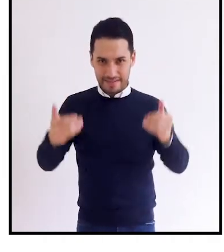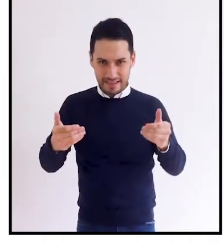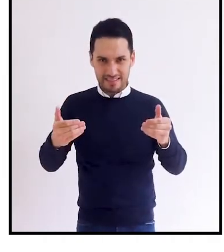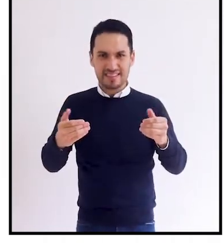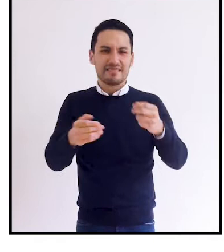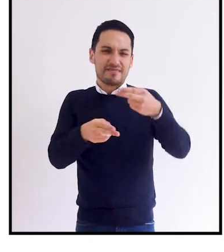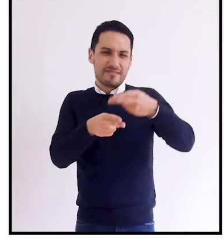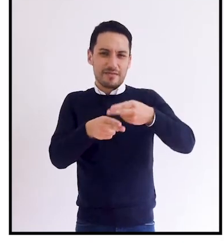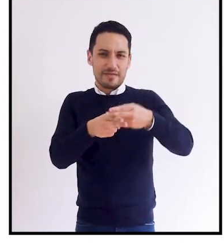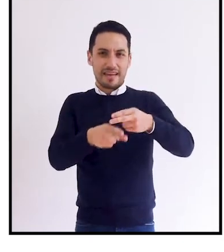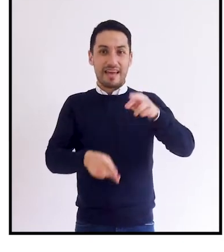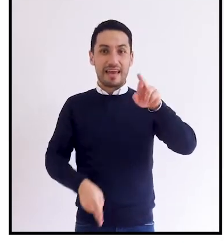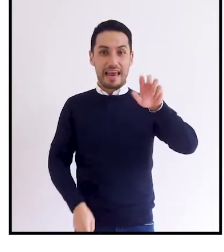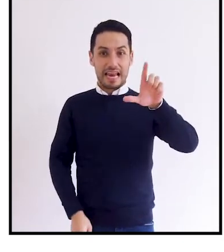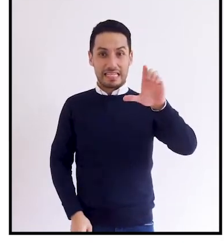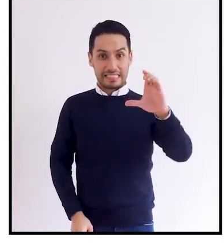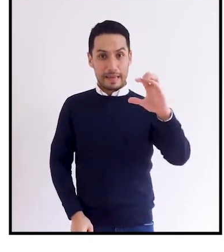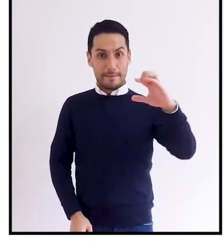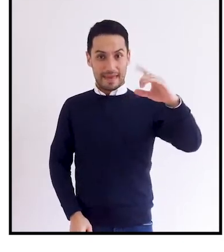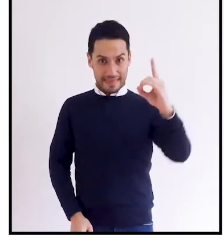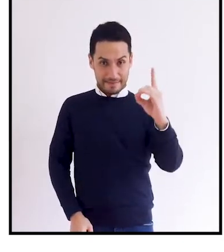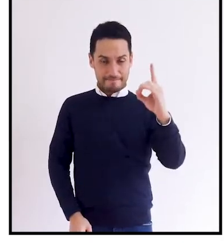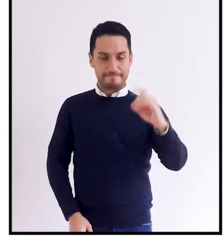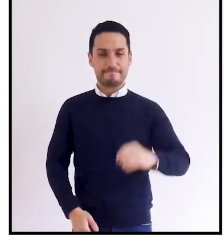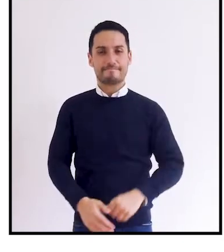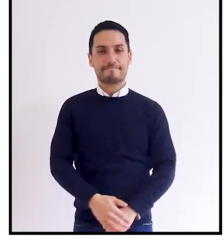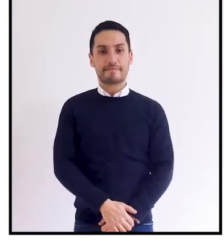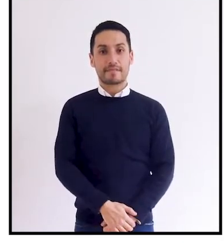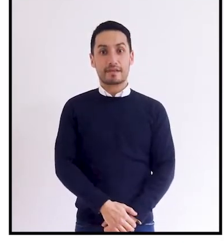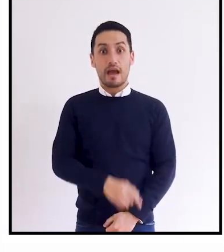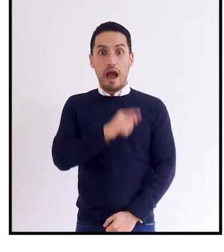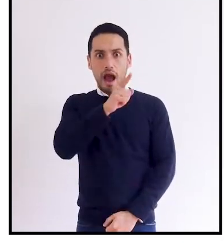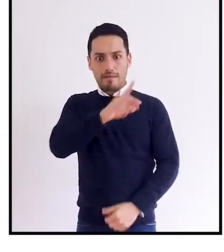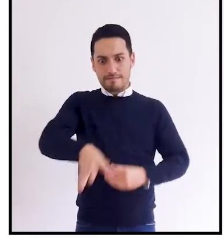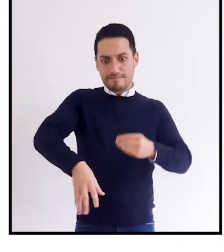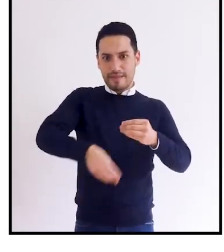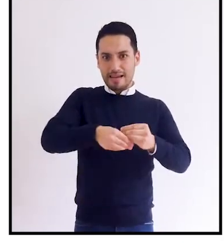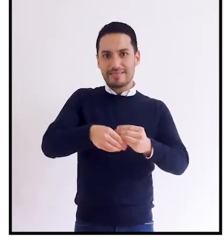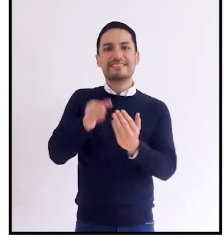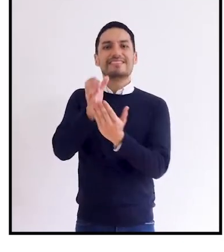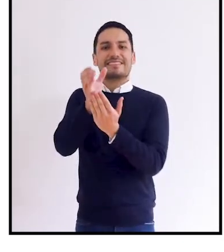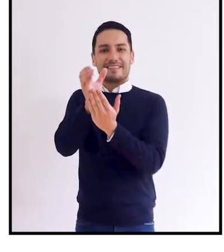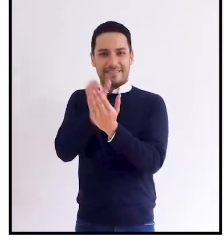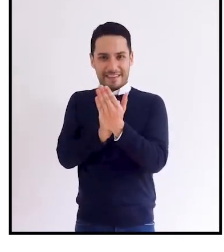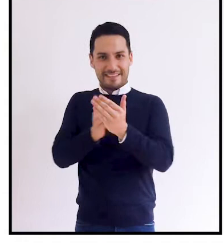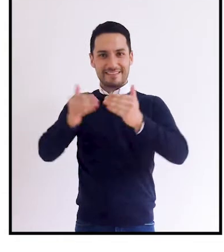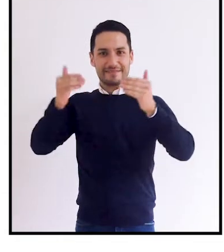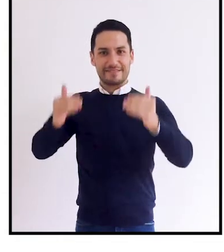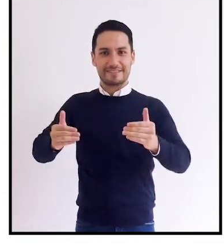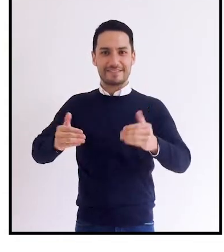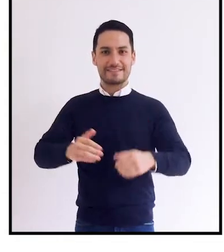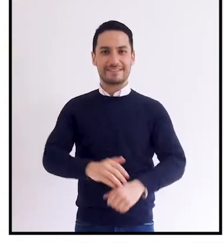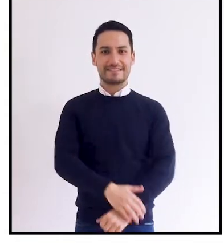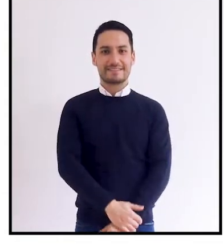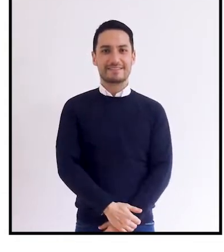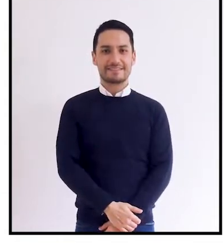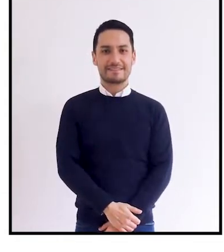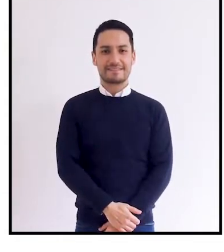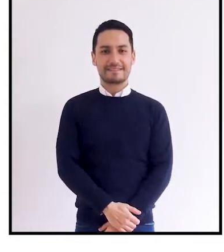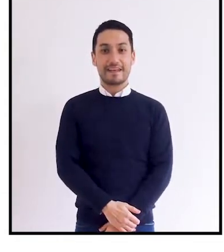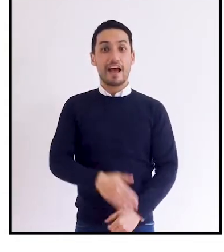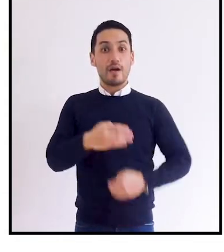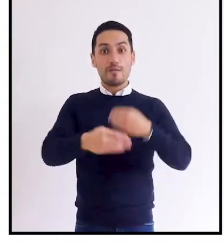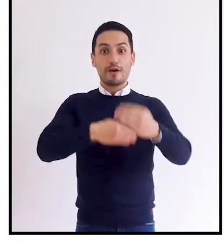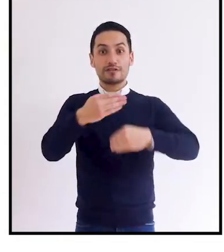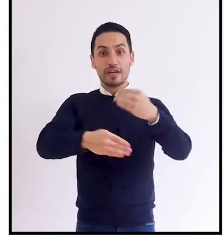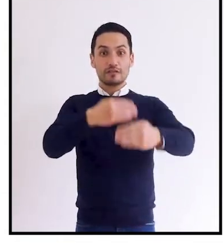con Discapacidad, RLCPD, que ahora se complementará con la Certificación de Discapacidad. Este